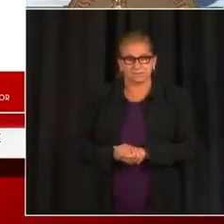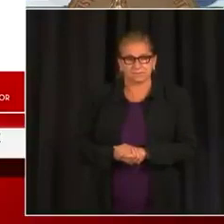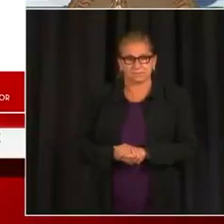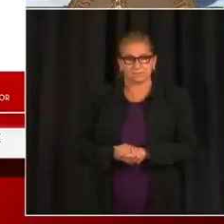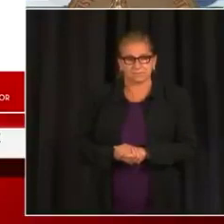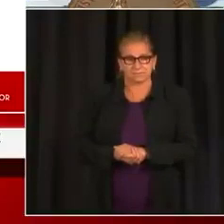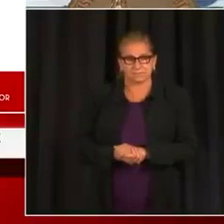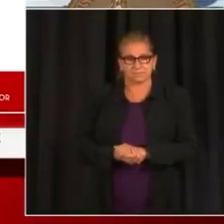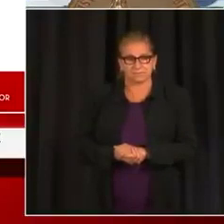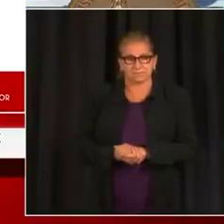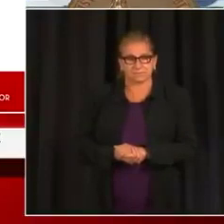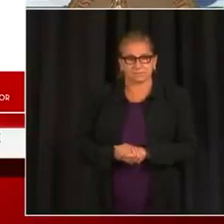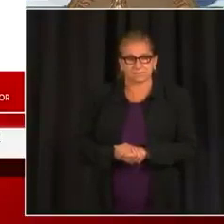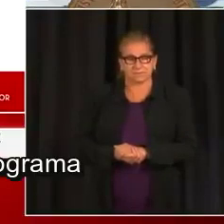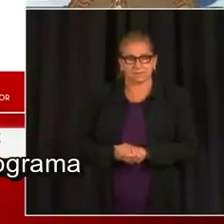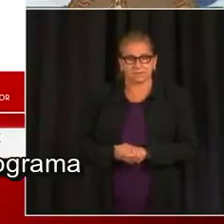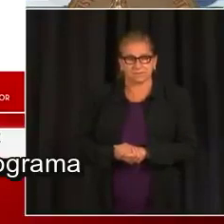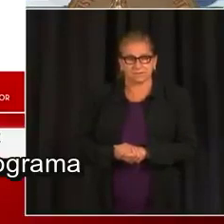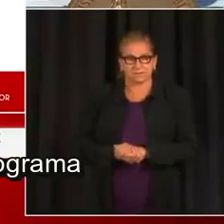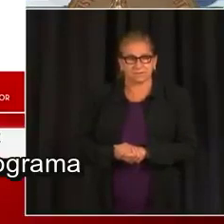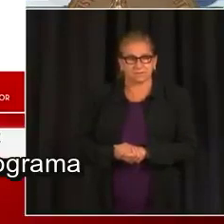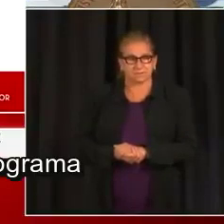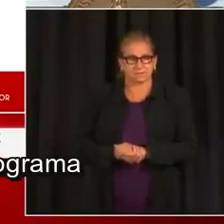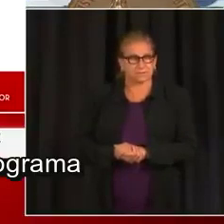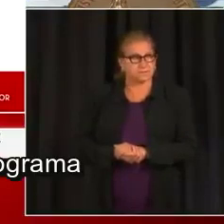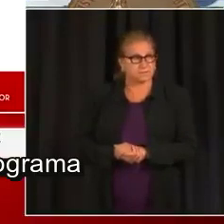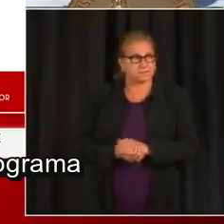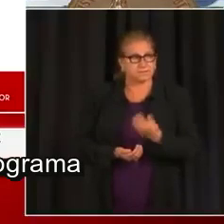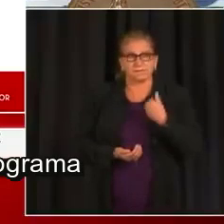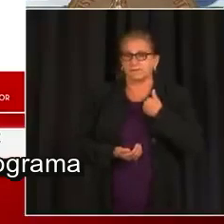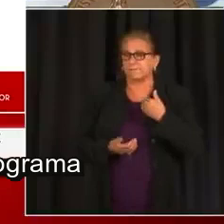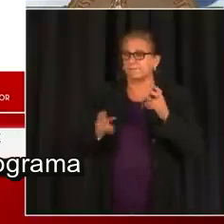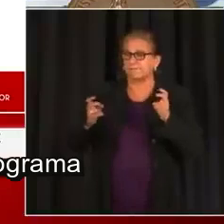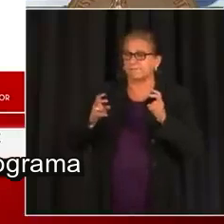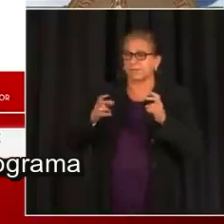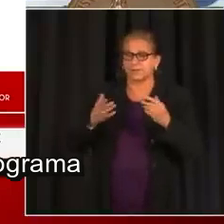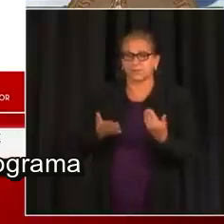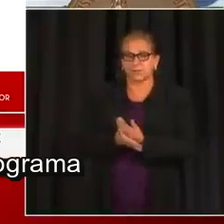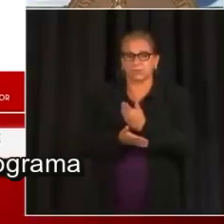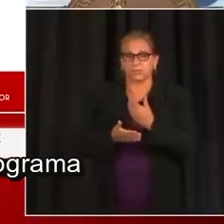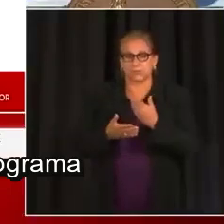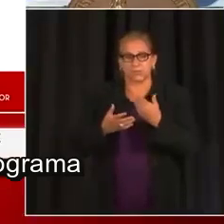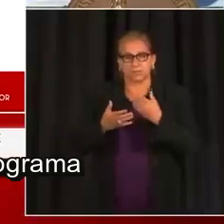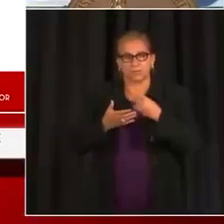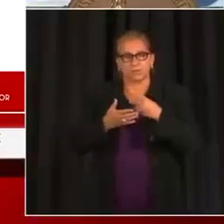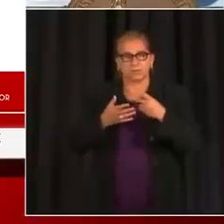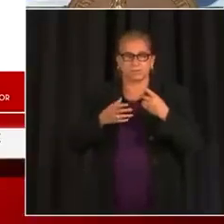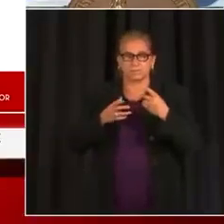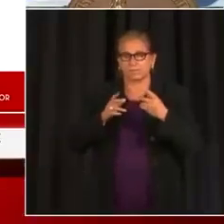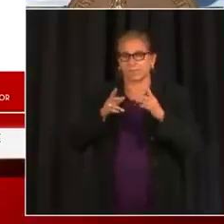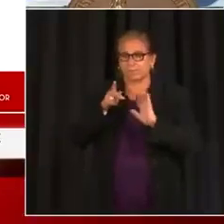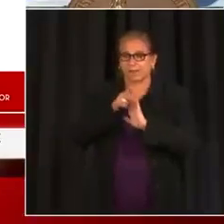y ya estamos implementando el programa de regresar al trabajo.